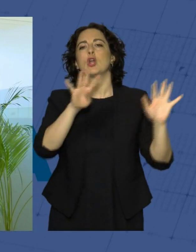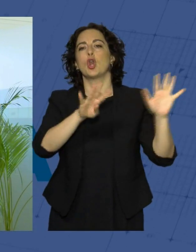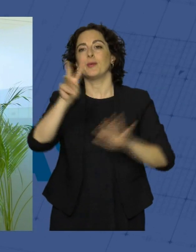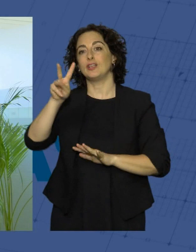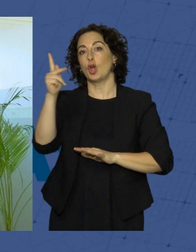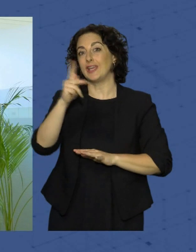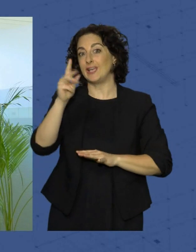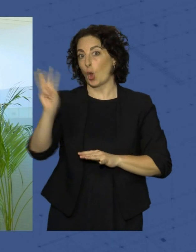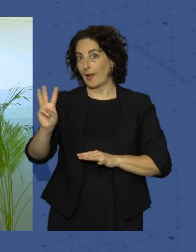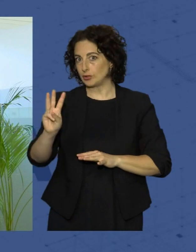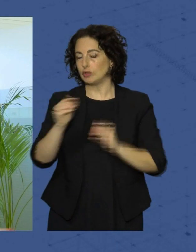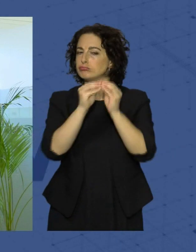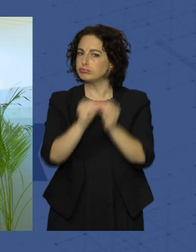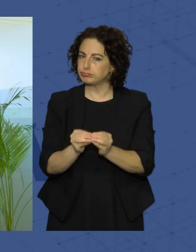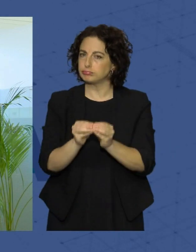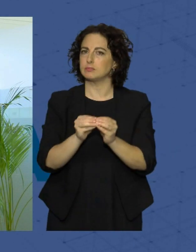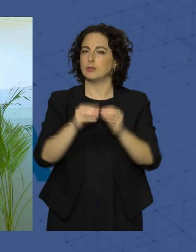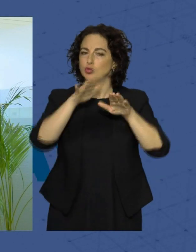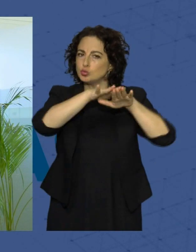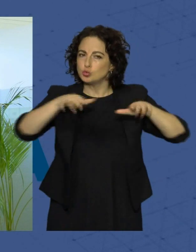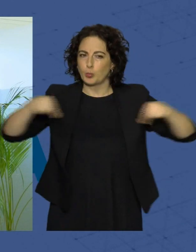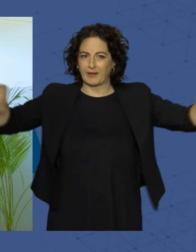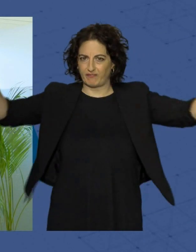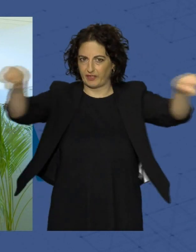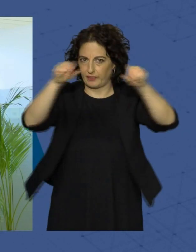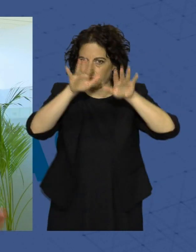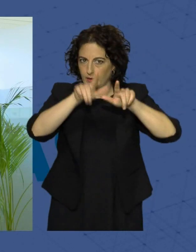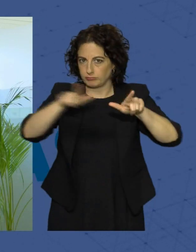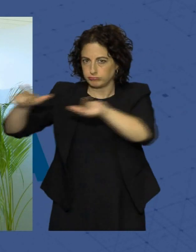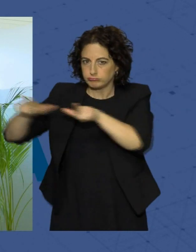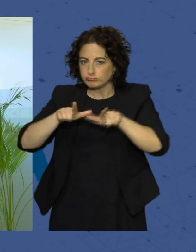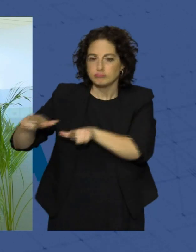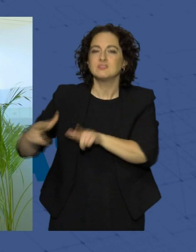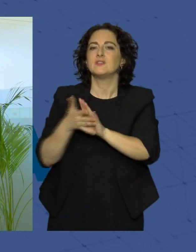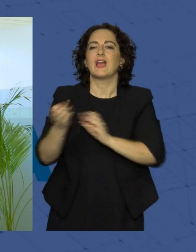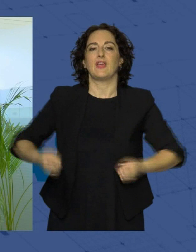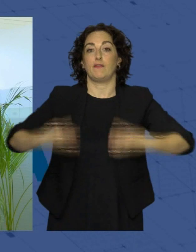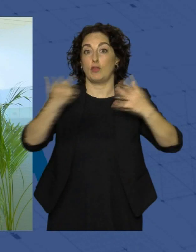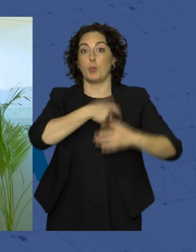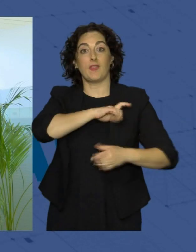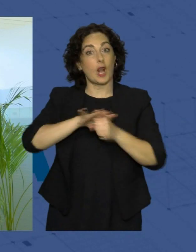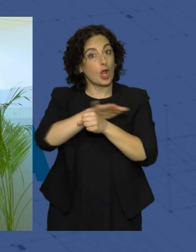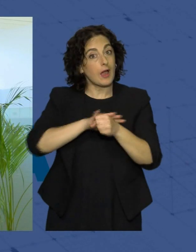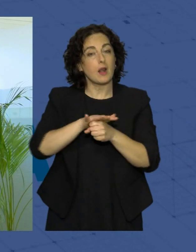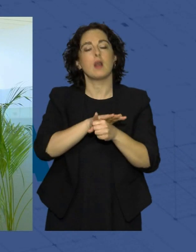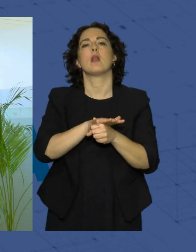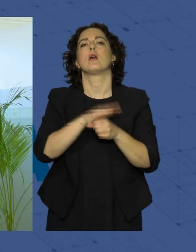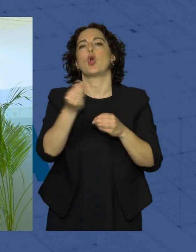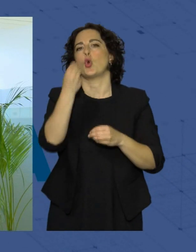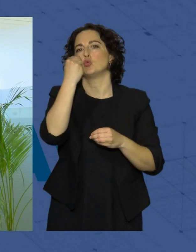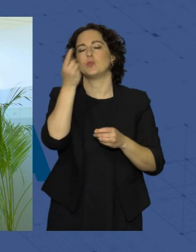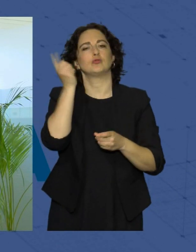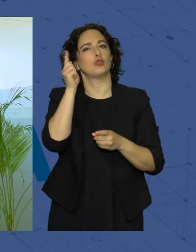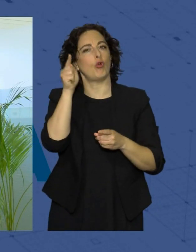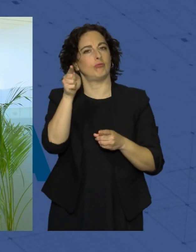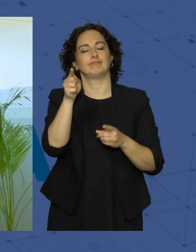kilovatios instalados en toda su superficie, lo que va a hacer que todo el edificio de la Policía Local consuma solo